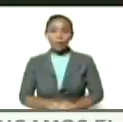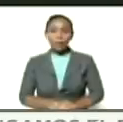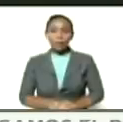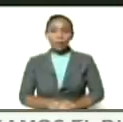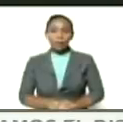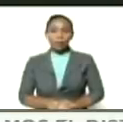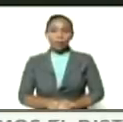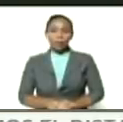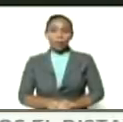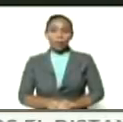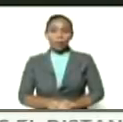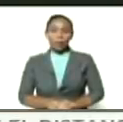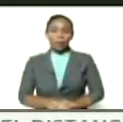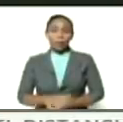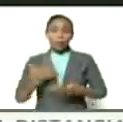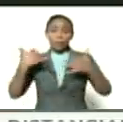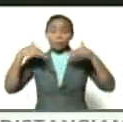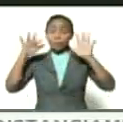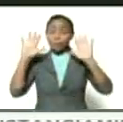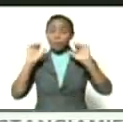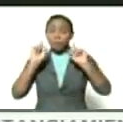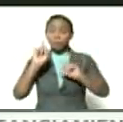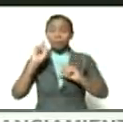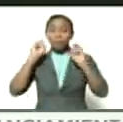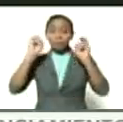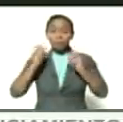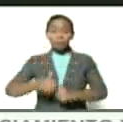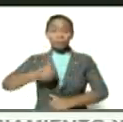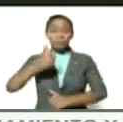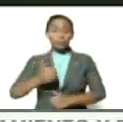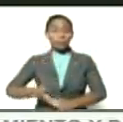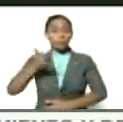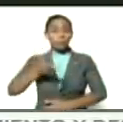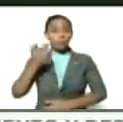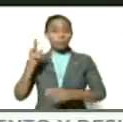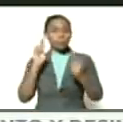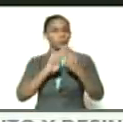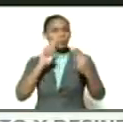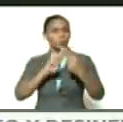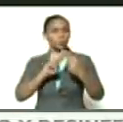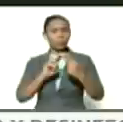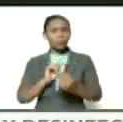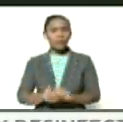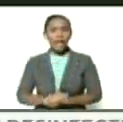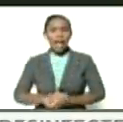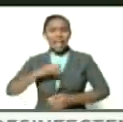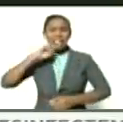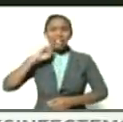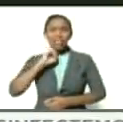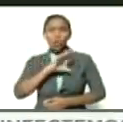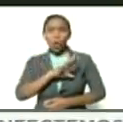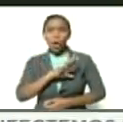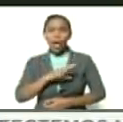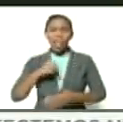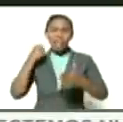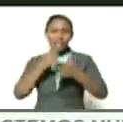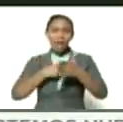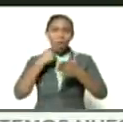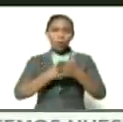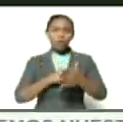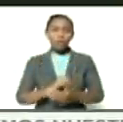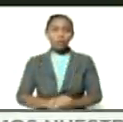es quizás uno de los elementos más importantes conocer la historia de luchas